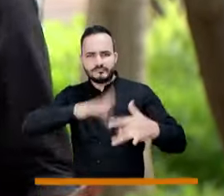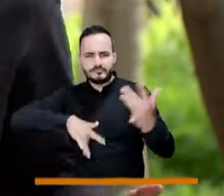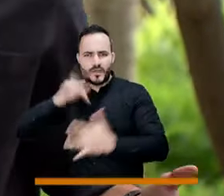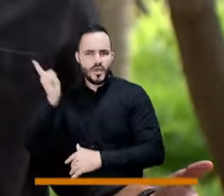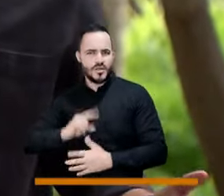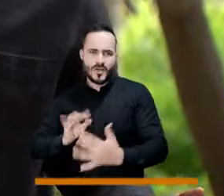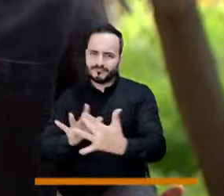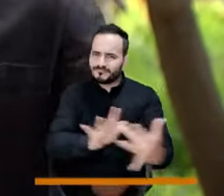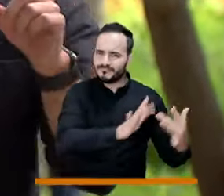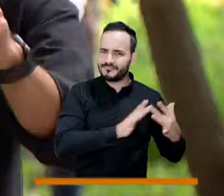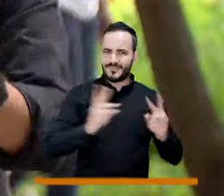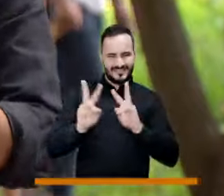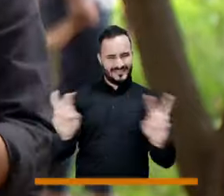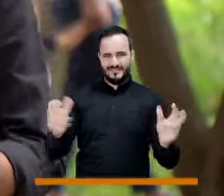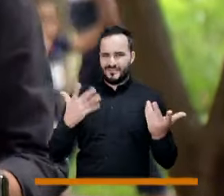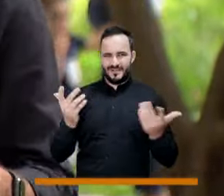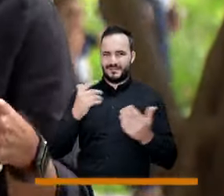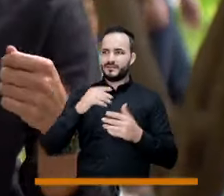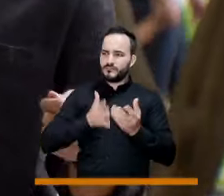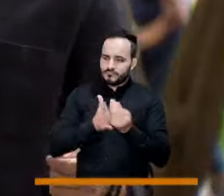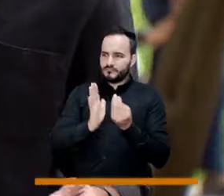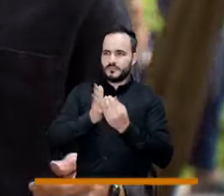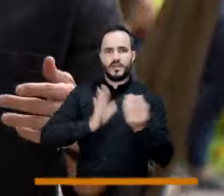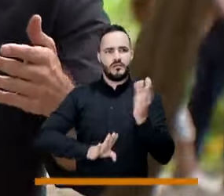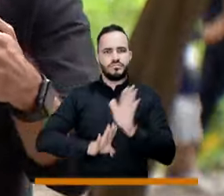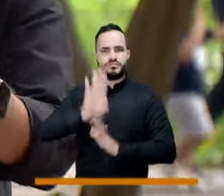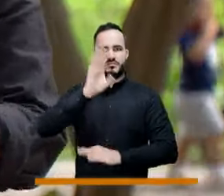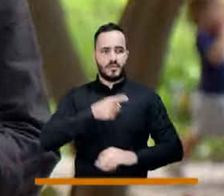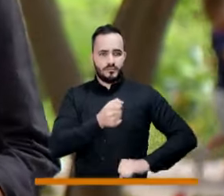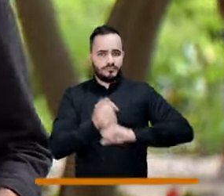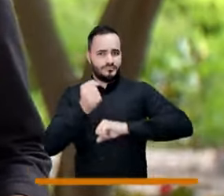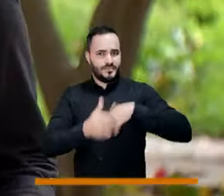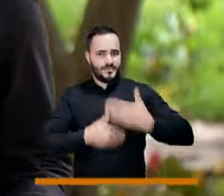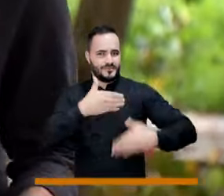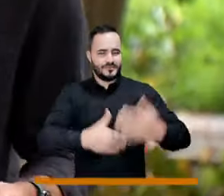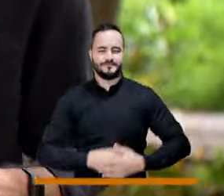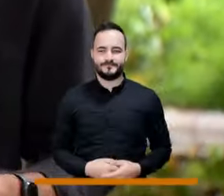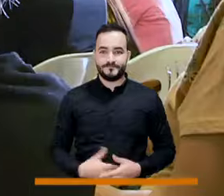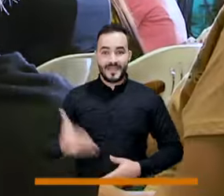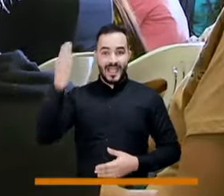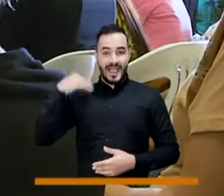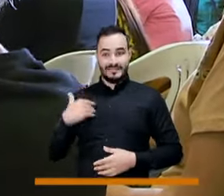pertinencia y a los procesos de desarrollo de la comunicación alternativa.